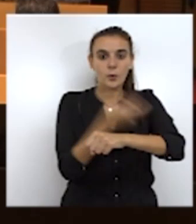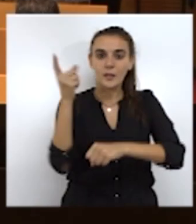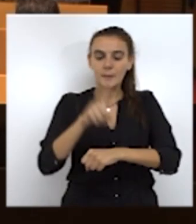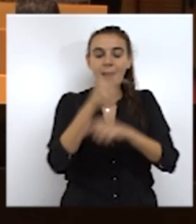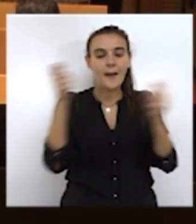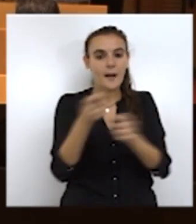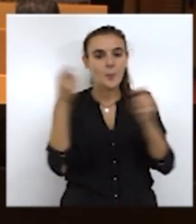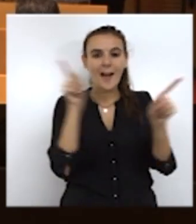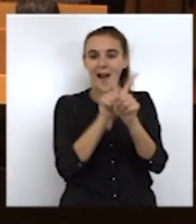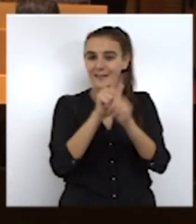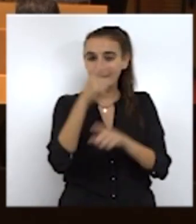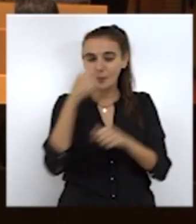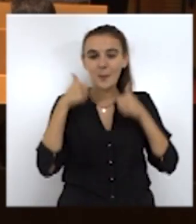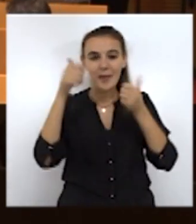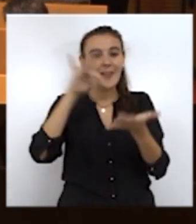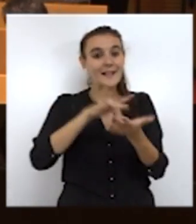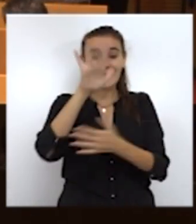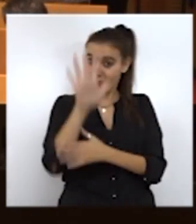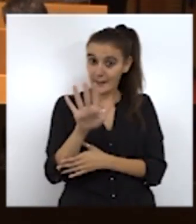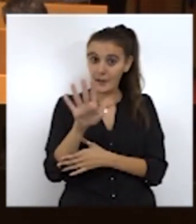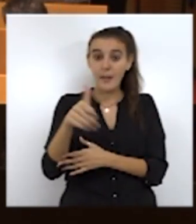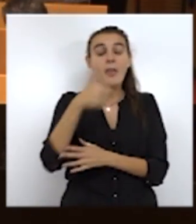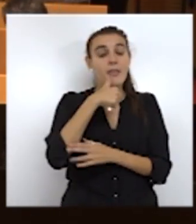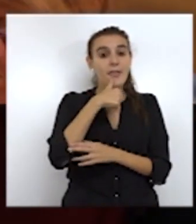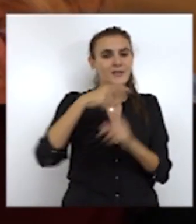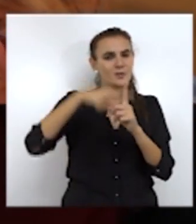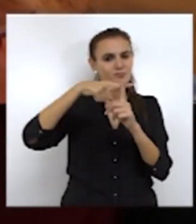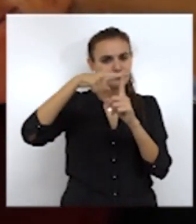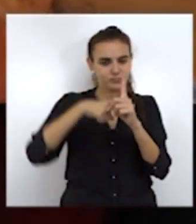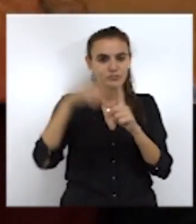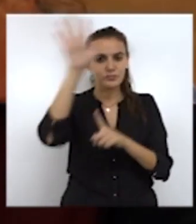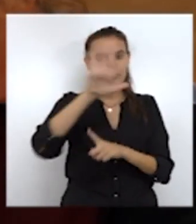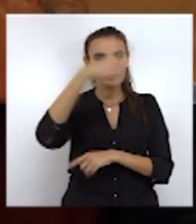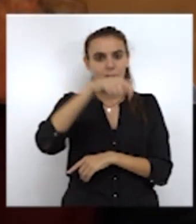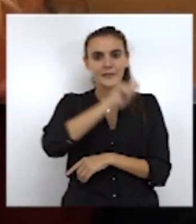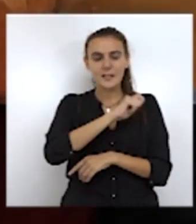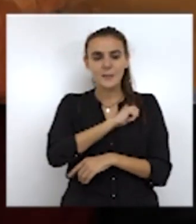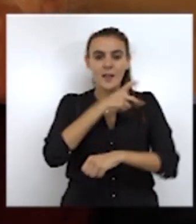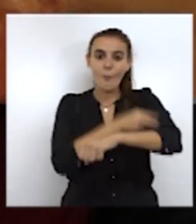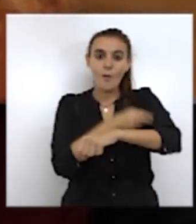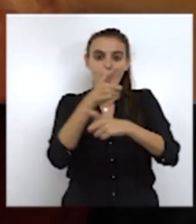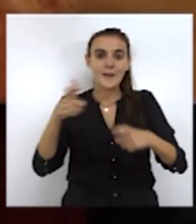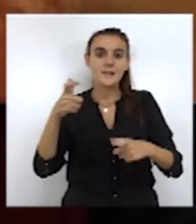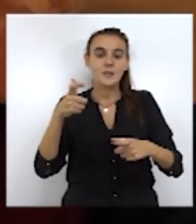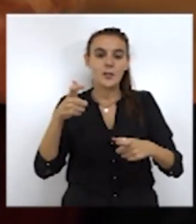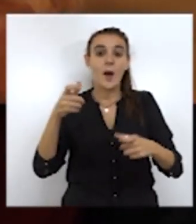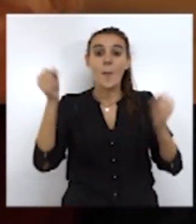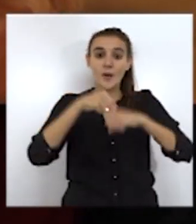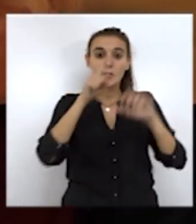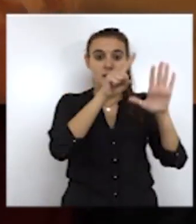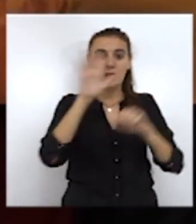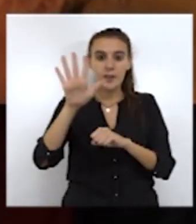La campaña antigripe comenzará el día 5 Ceuta cuenta con la tasa más baja de España en cuanto a vacunación a los mayores de 65